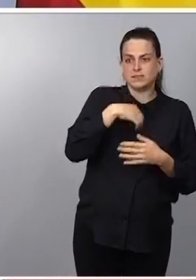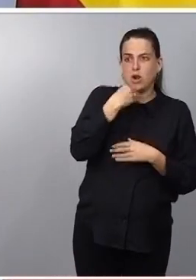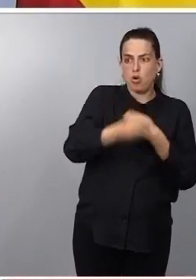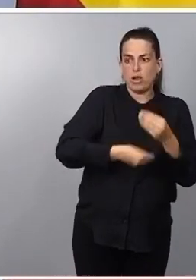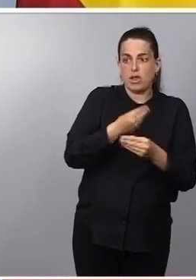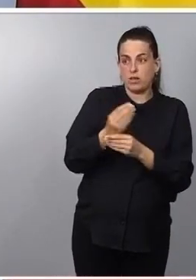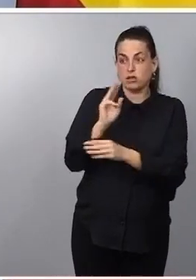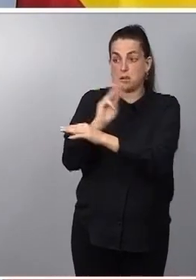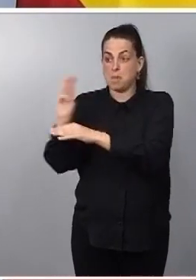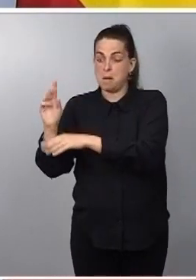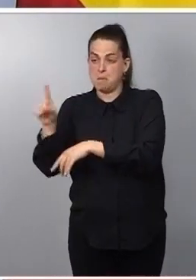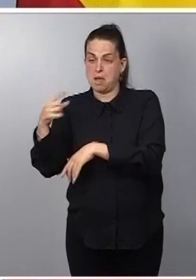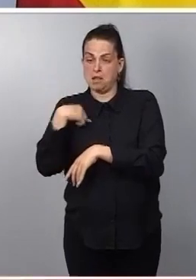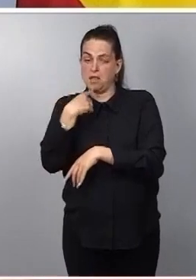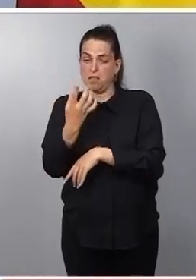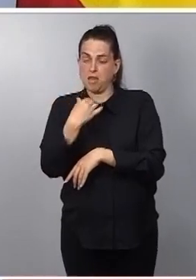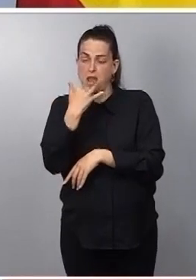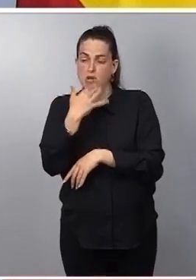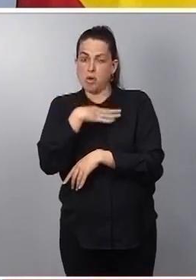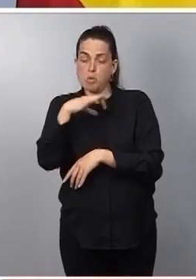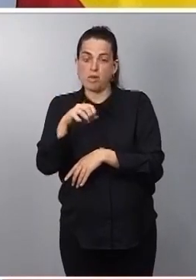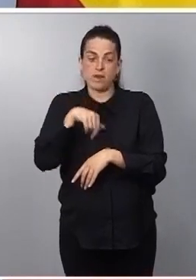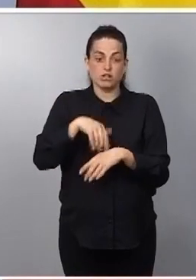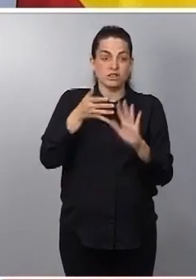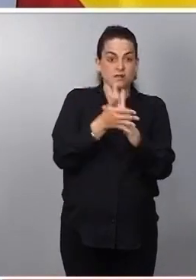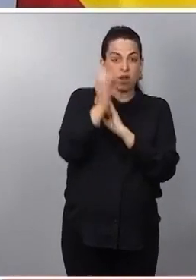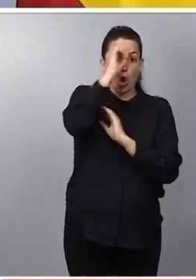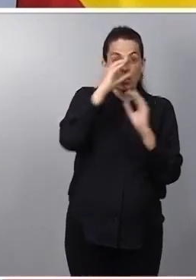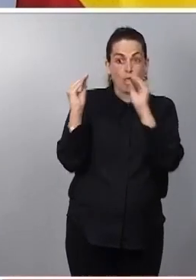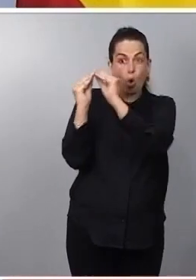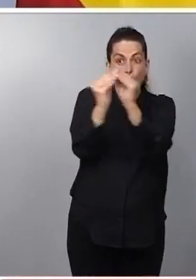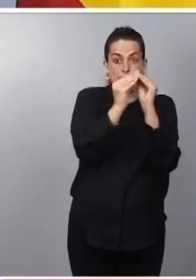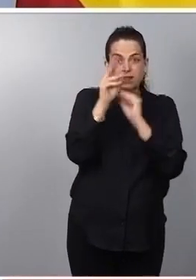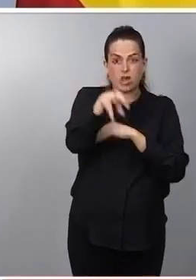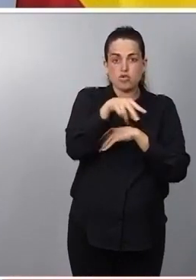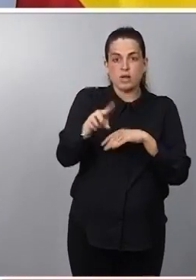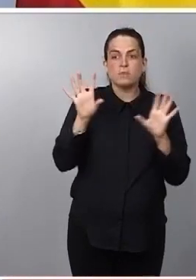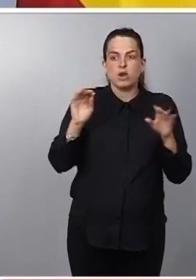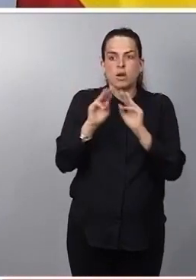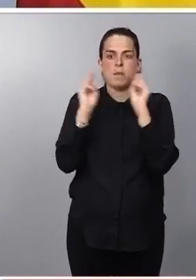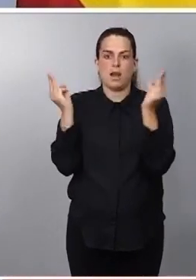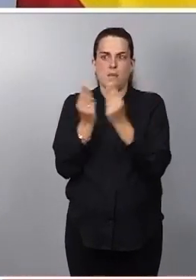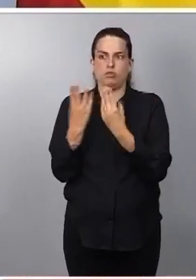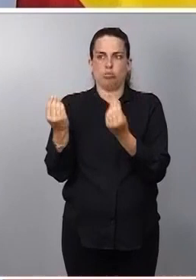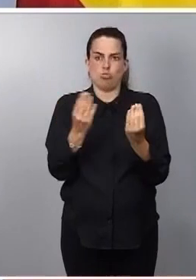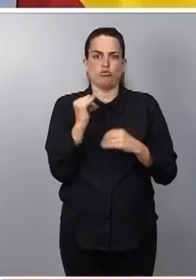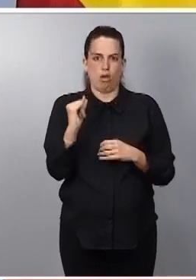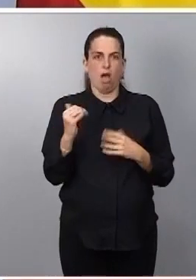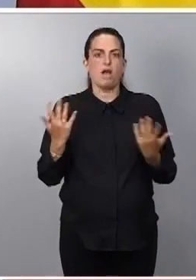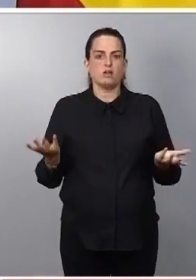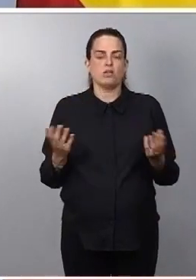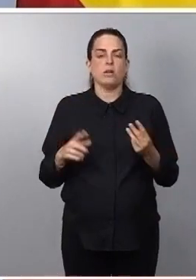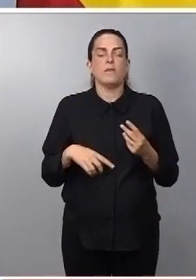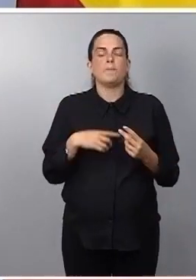Popular, que pudo haber dicho algo, esto no es una opinión compartida por ningún grupo político y hay muchos en el Parlamento. Y, última